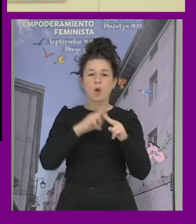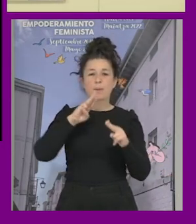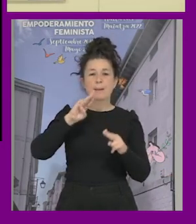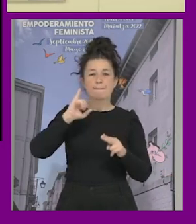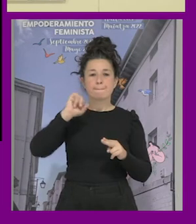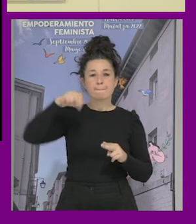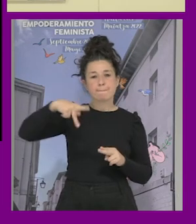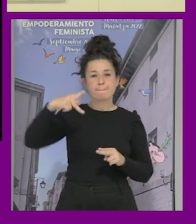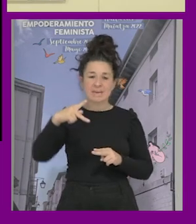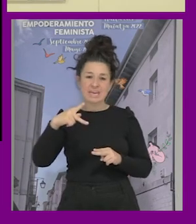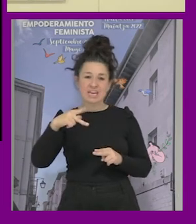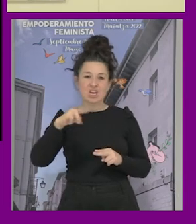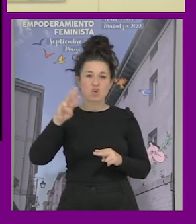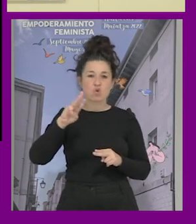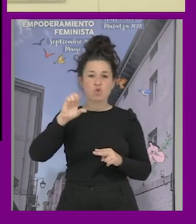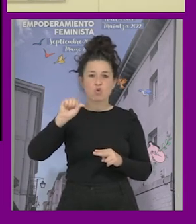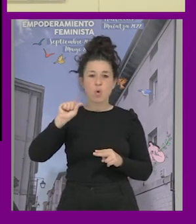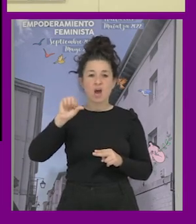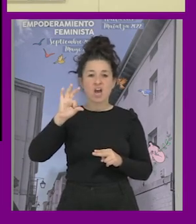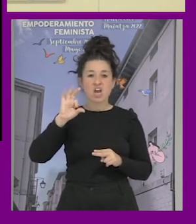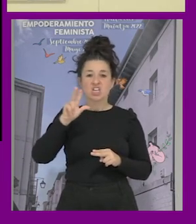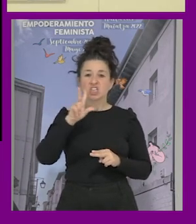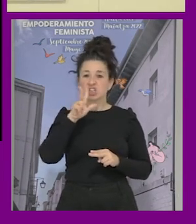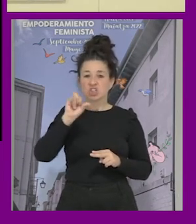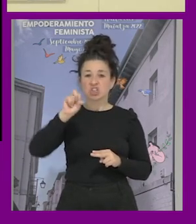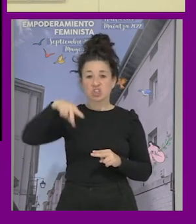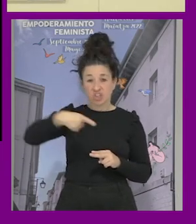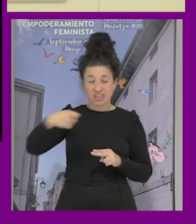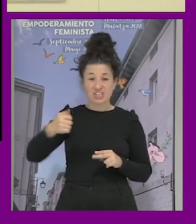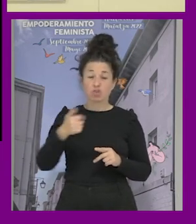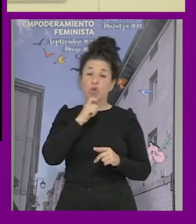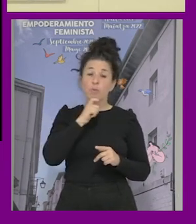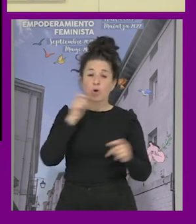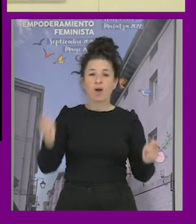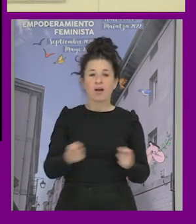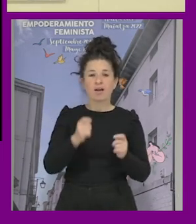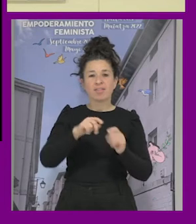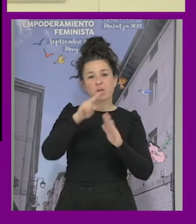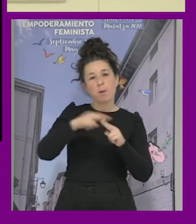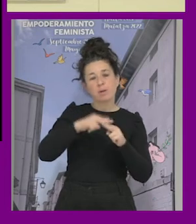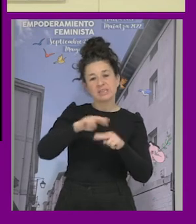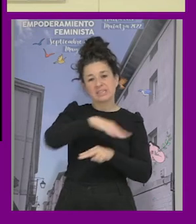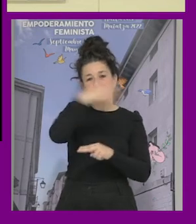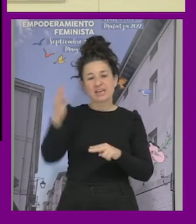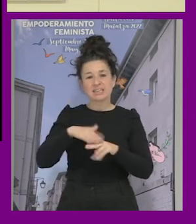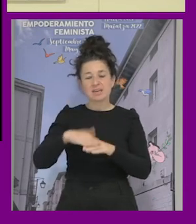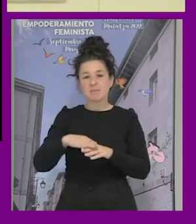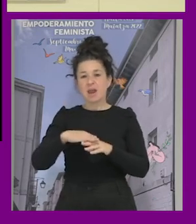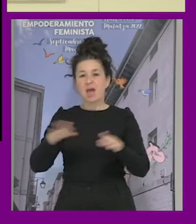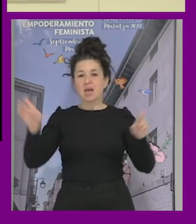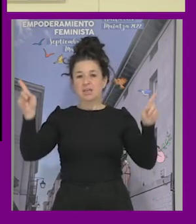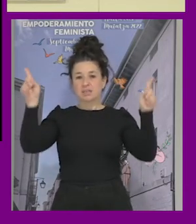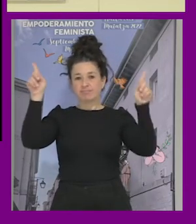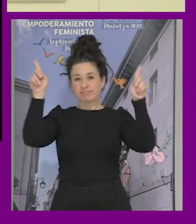LGTBI para esconder otras opresiones que es lo que se ha aplicado mucho a Israel ¿no? cómo se promueve lo LGTBI